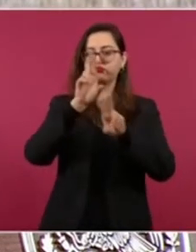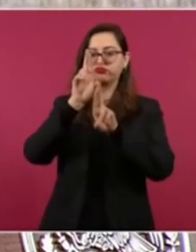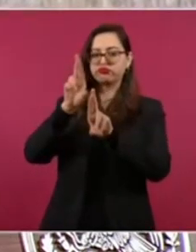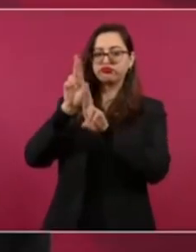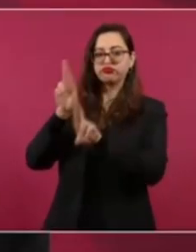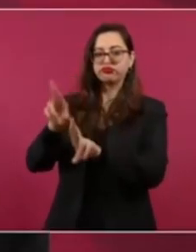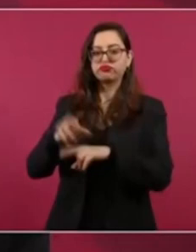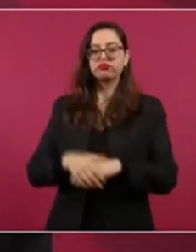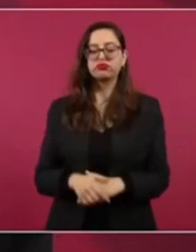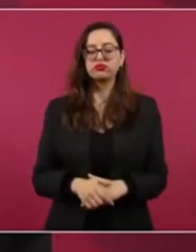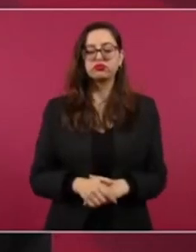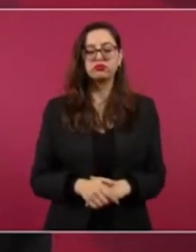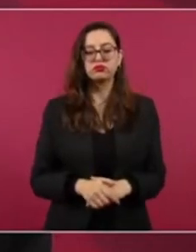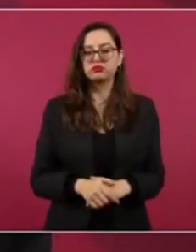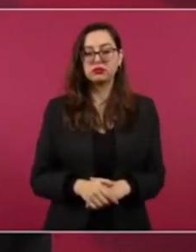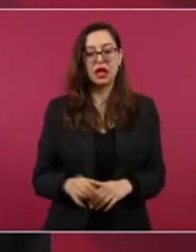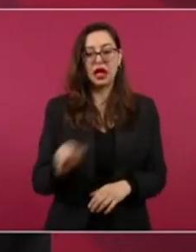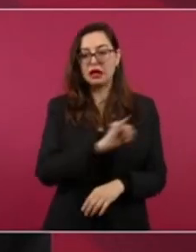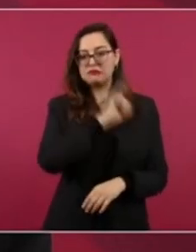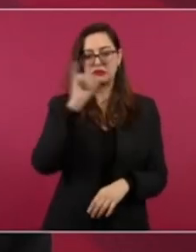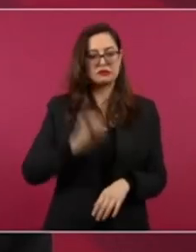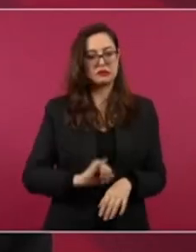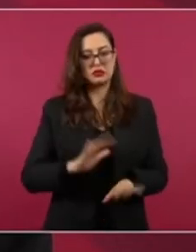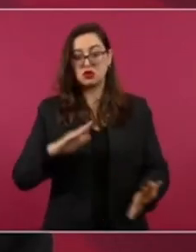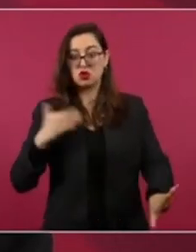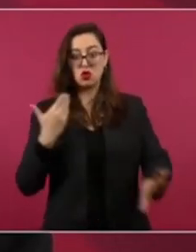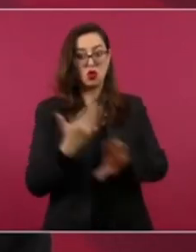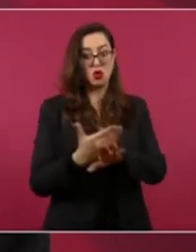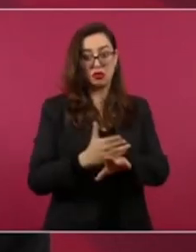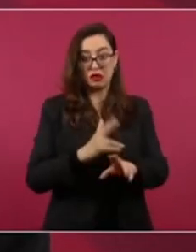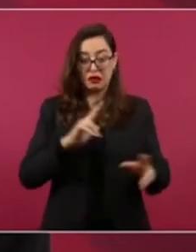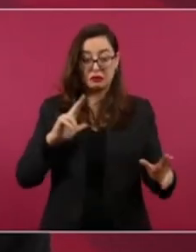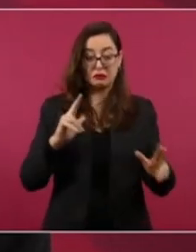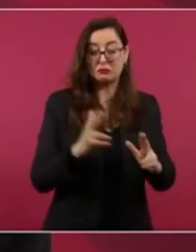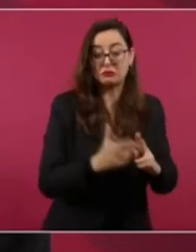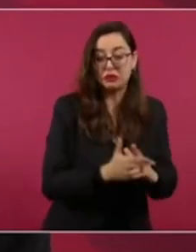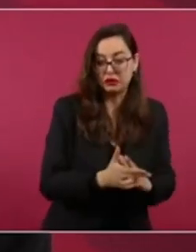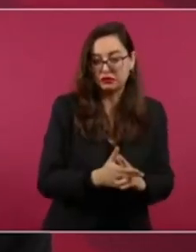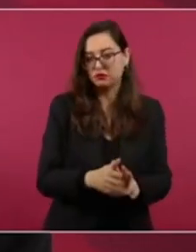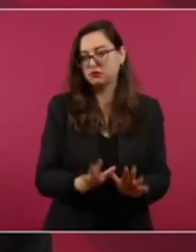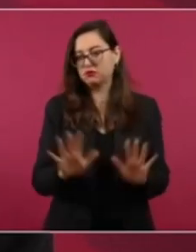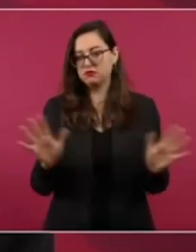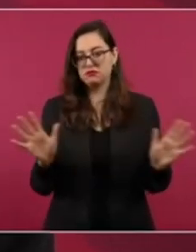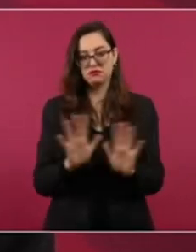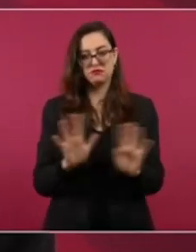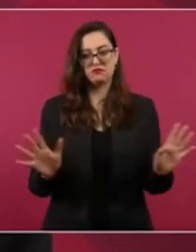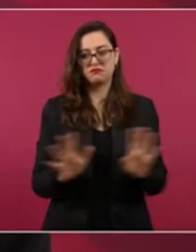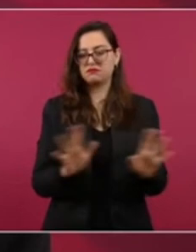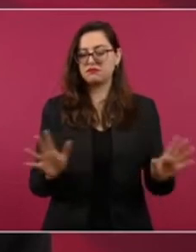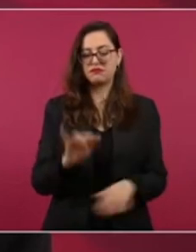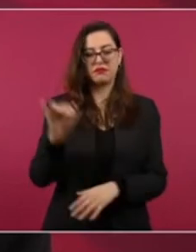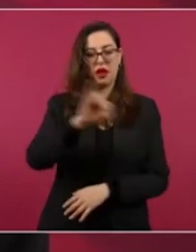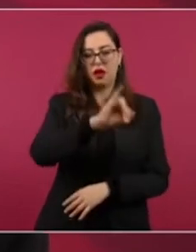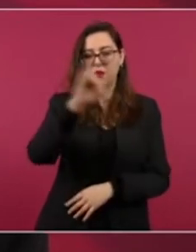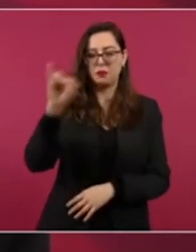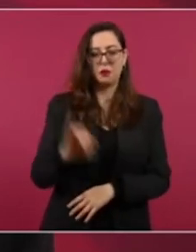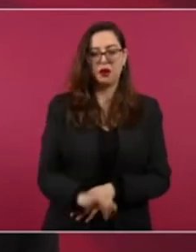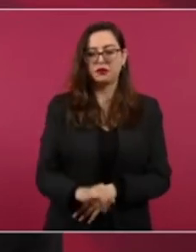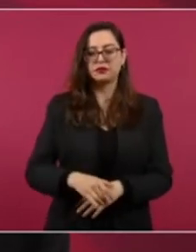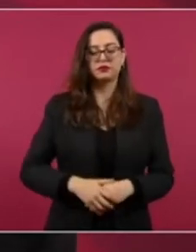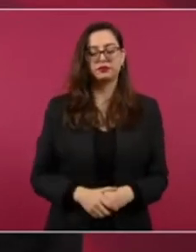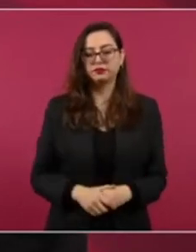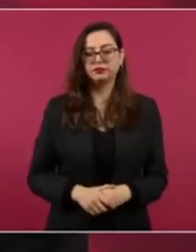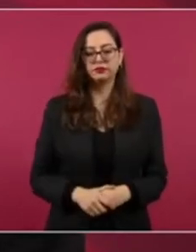y no nos atreveríamos a hacer una cosa así ni mandar a hacer una cosa así, es una